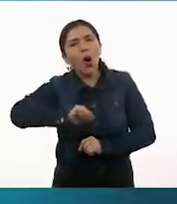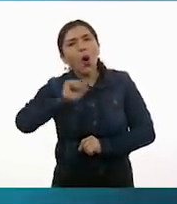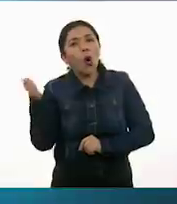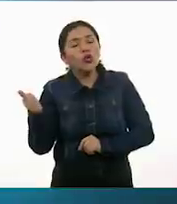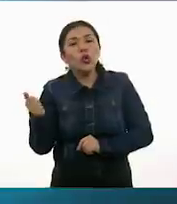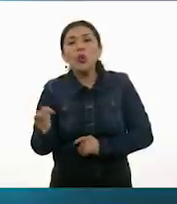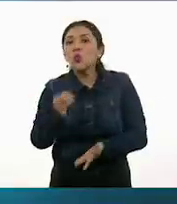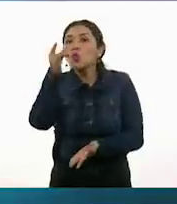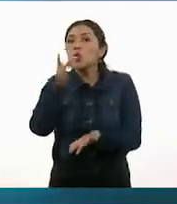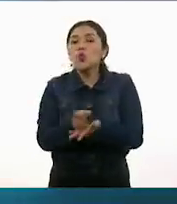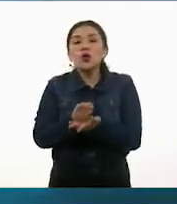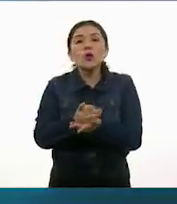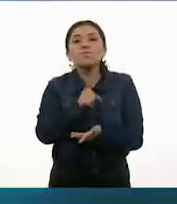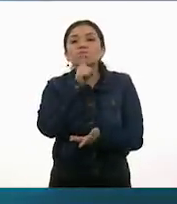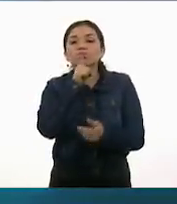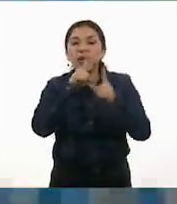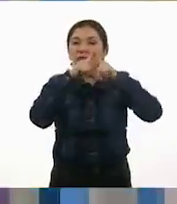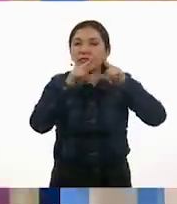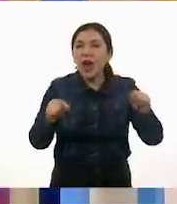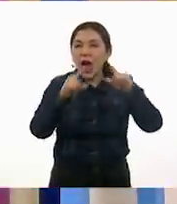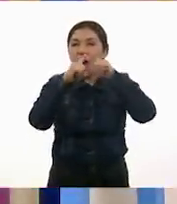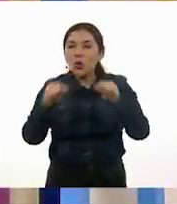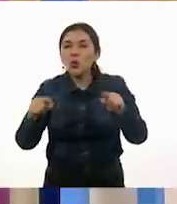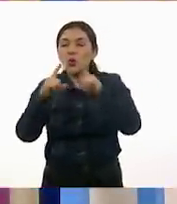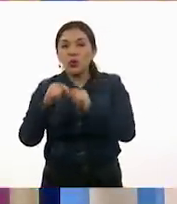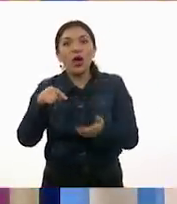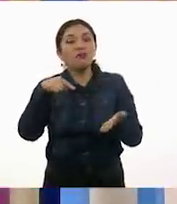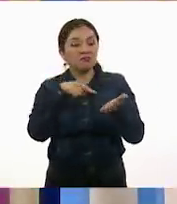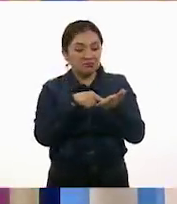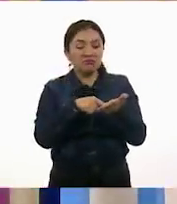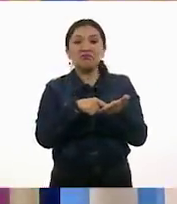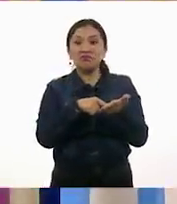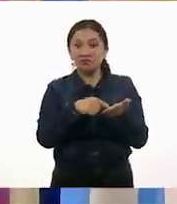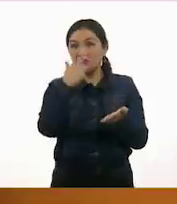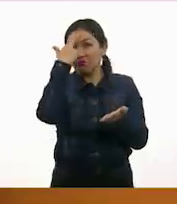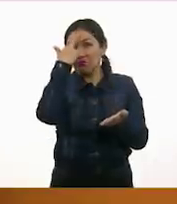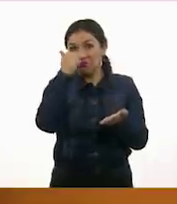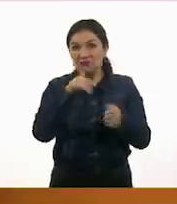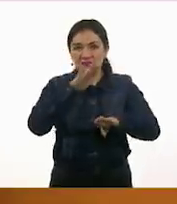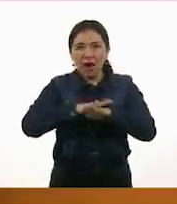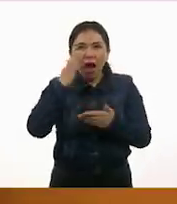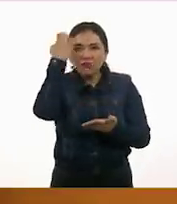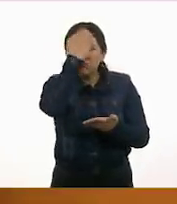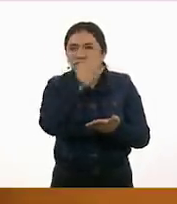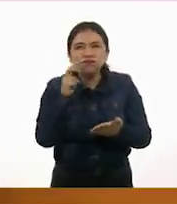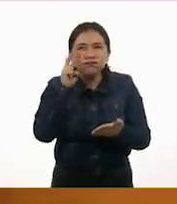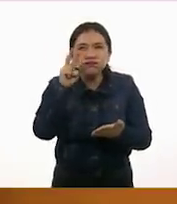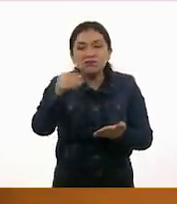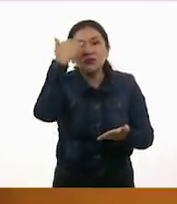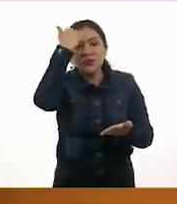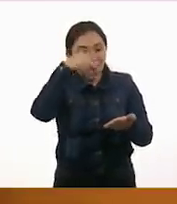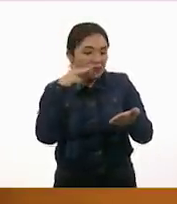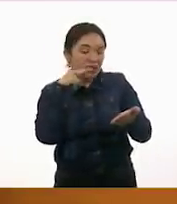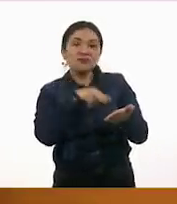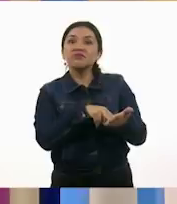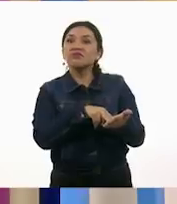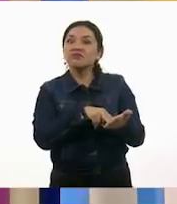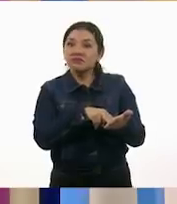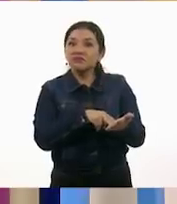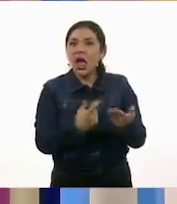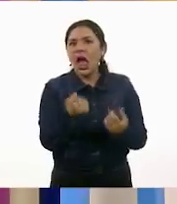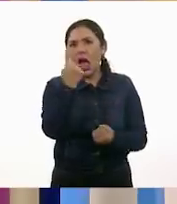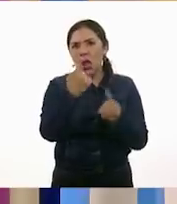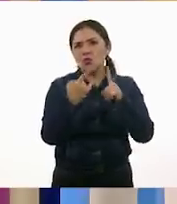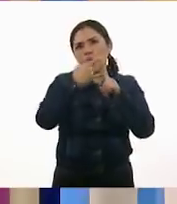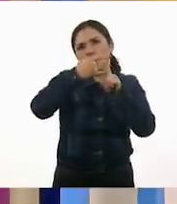otros solo triángulos. Tiene razón. Qué observadora. Es muy observadora. En algunos utilizamos